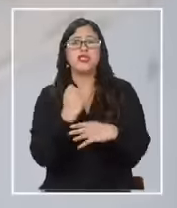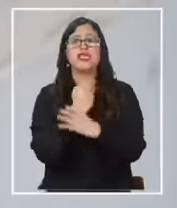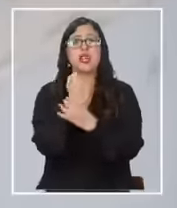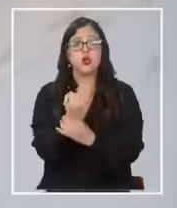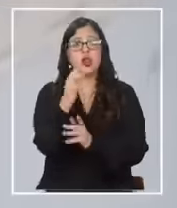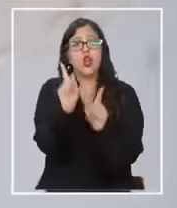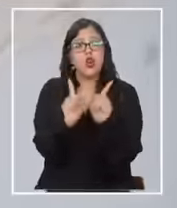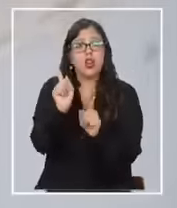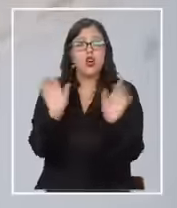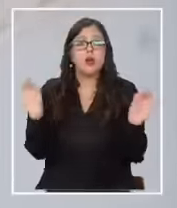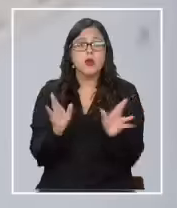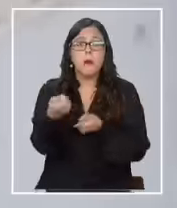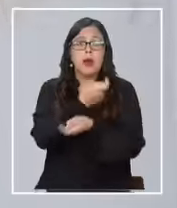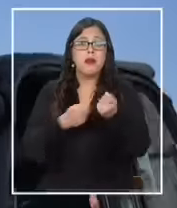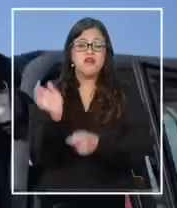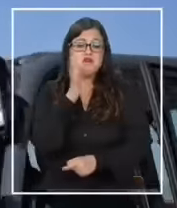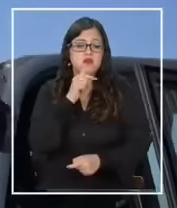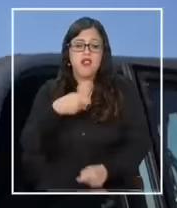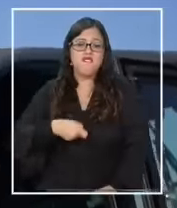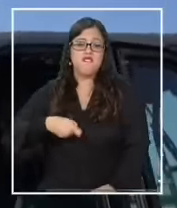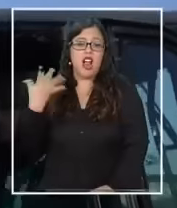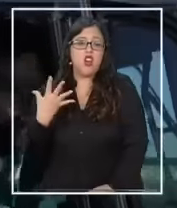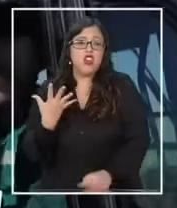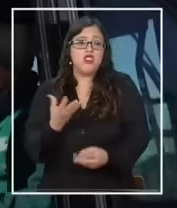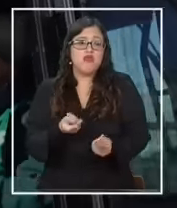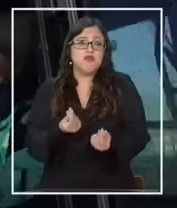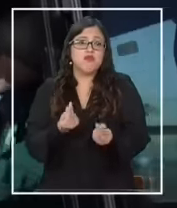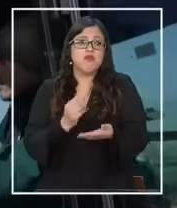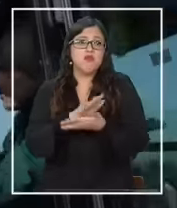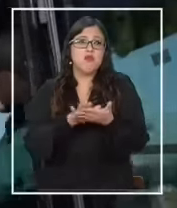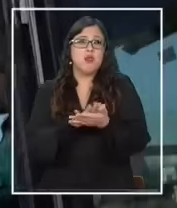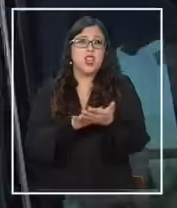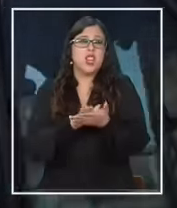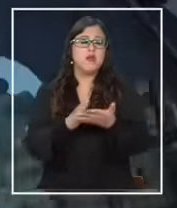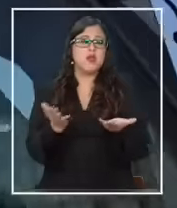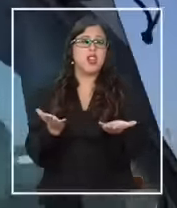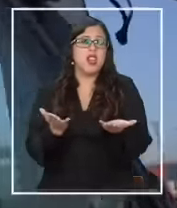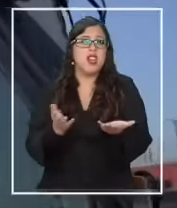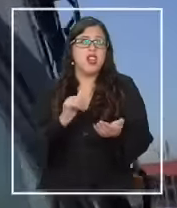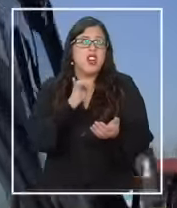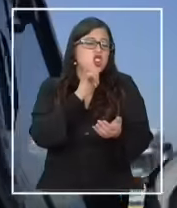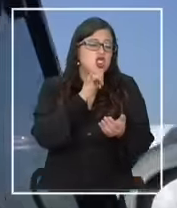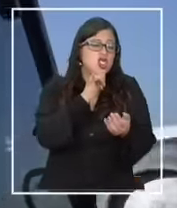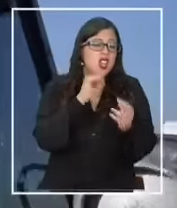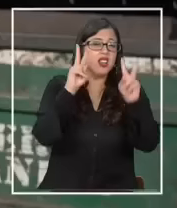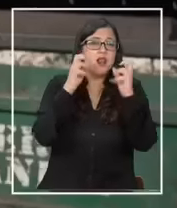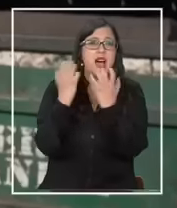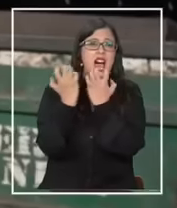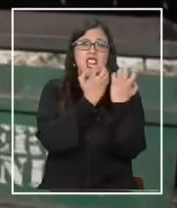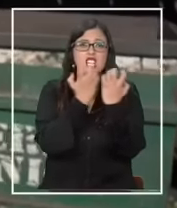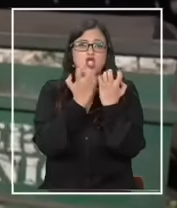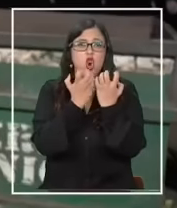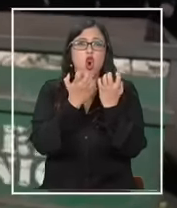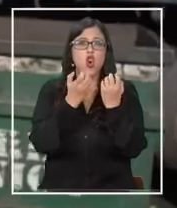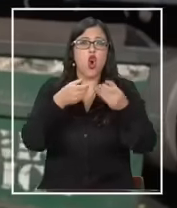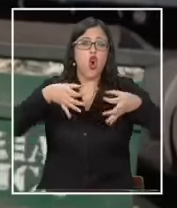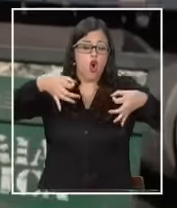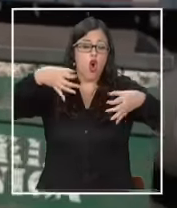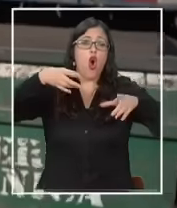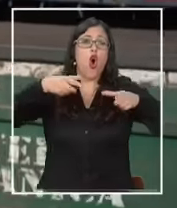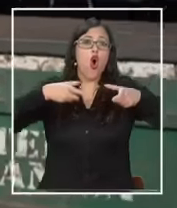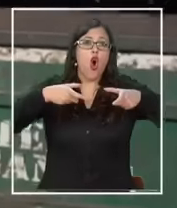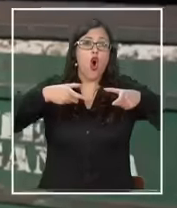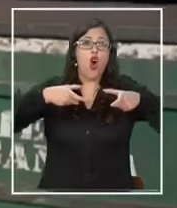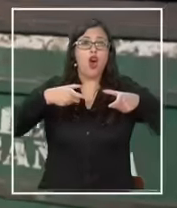quizás para el mercado no tiene valor como un residuo que está a piso o un descarte de choque un descarte de lechuga o como lo